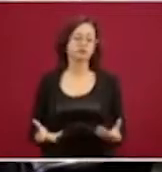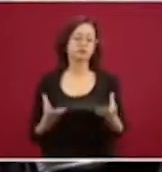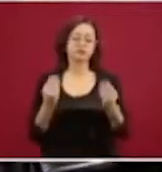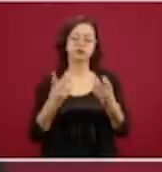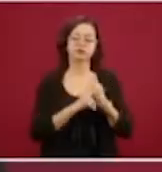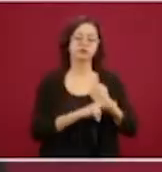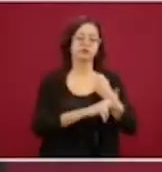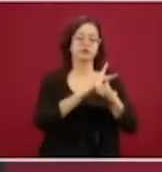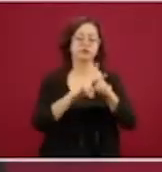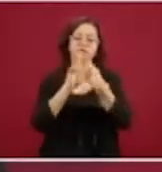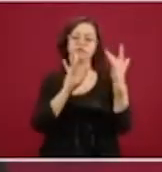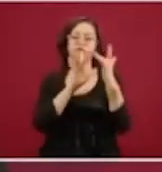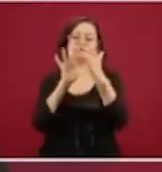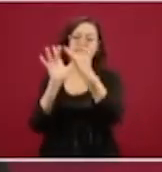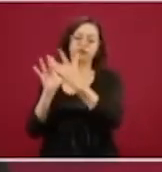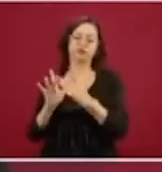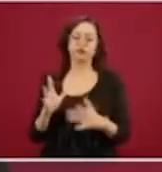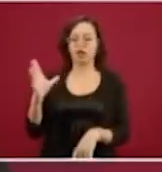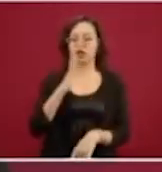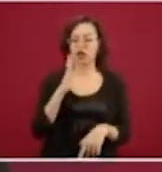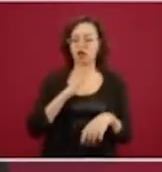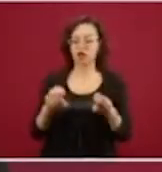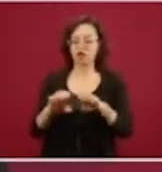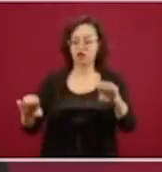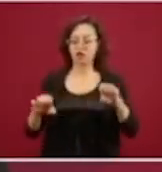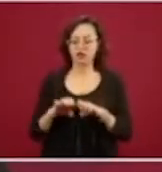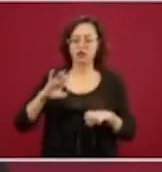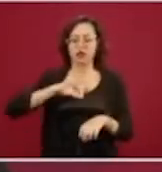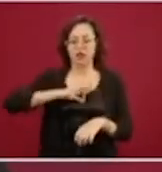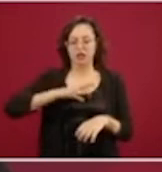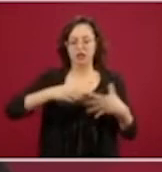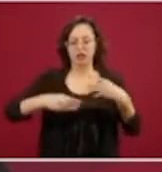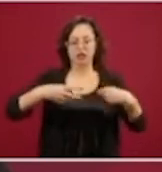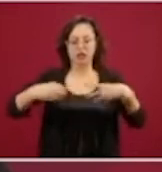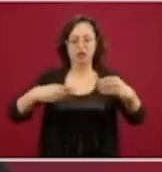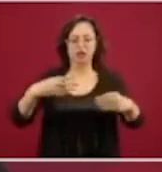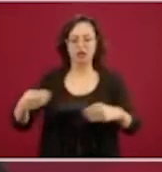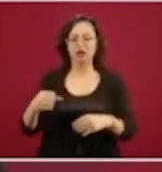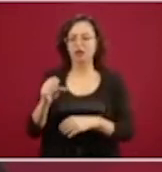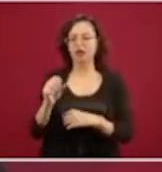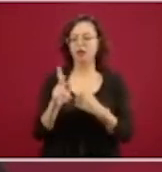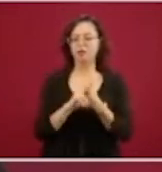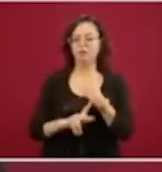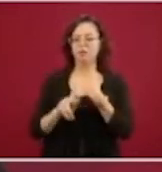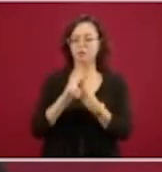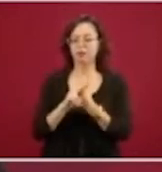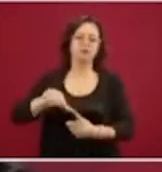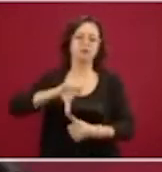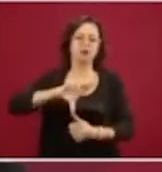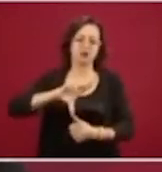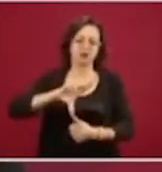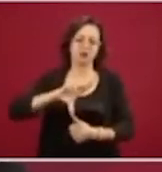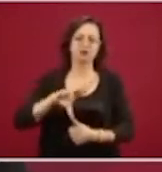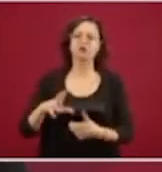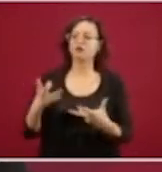Bueno, tenemos una red de virología y epidemiología con los países CELAC, América Latina y el Caribe.